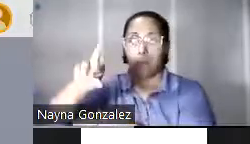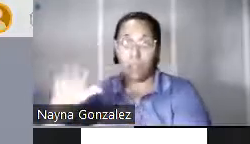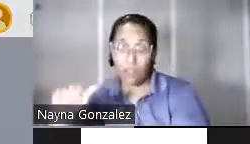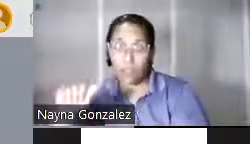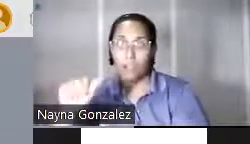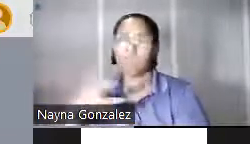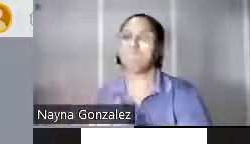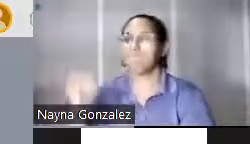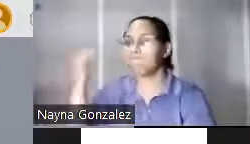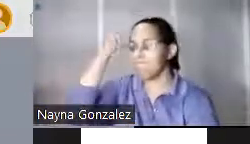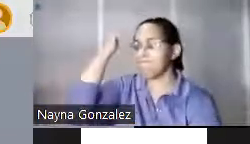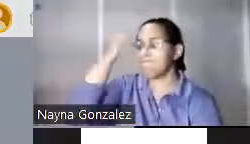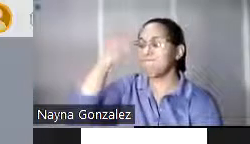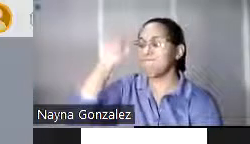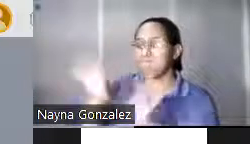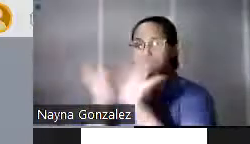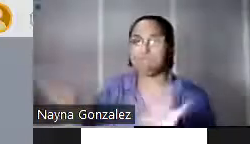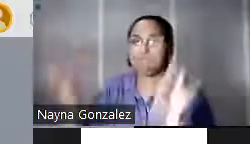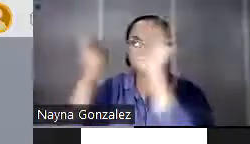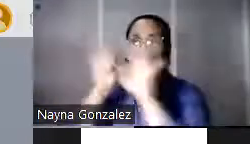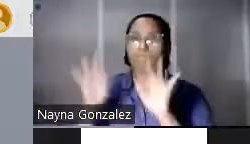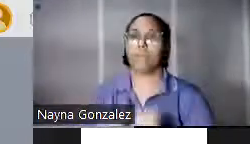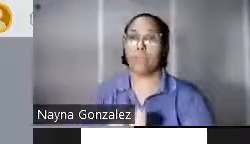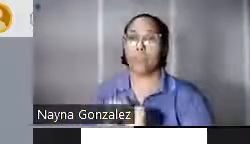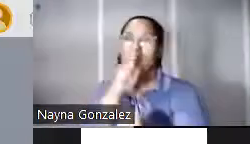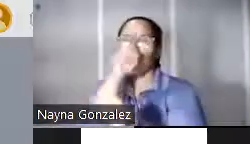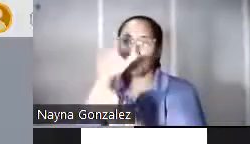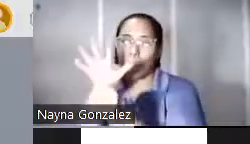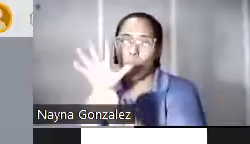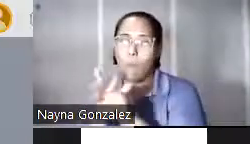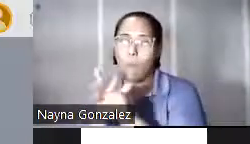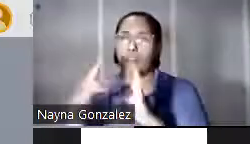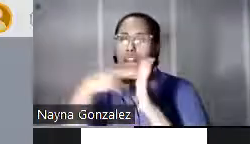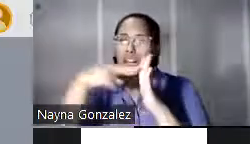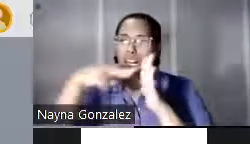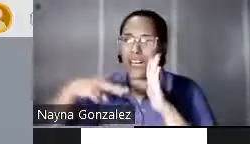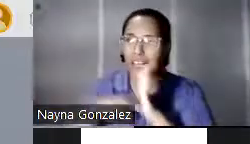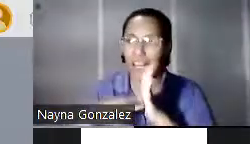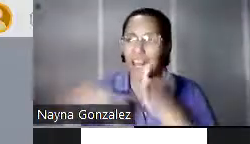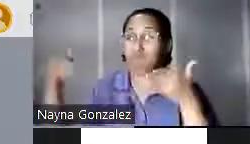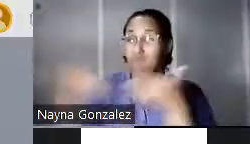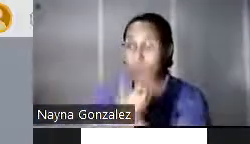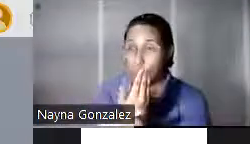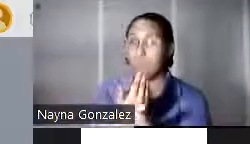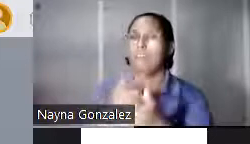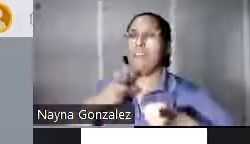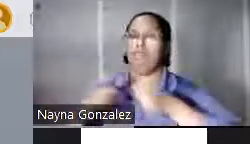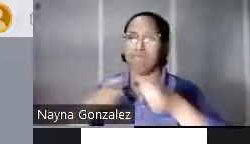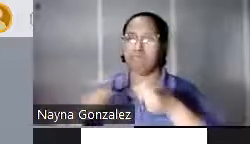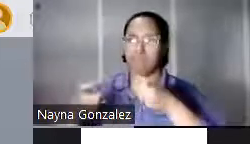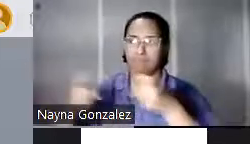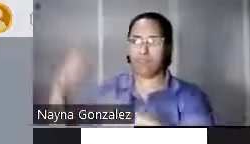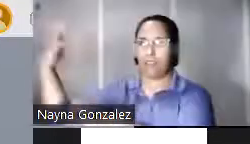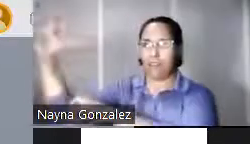más conscientes de la importancia de cumplir con las reglamentaciones modernas para erigir antejanas